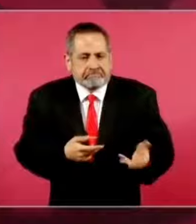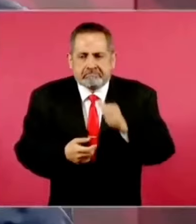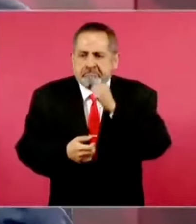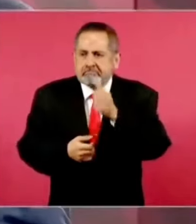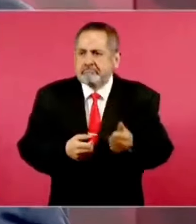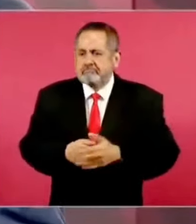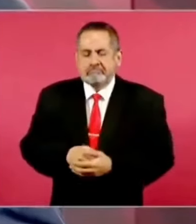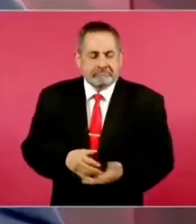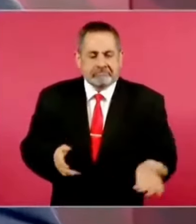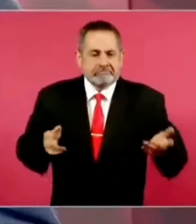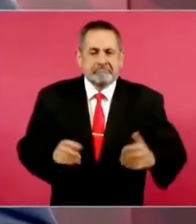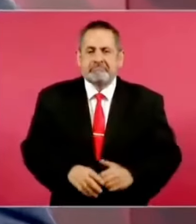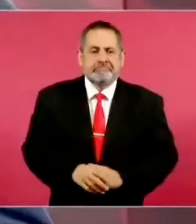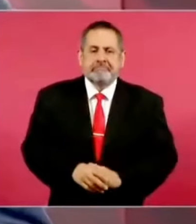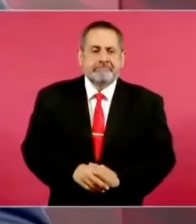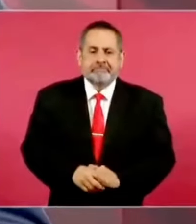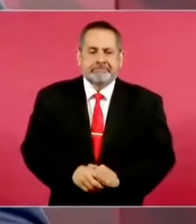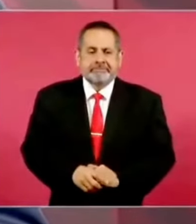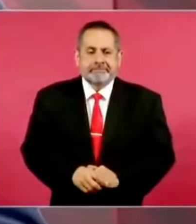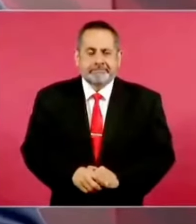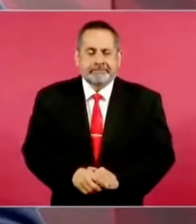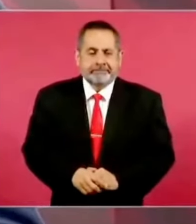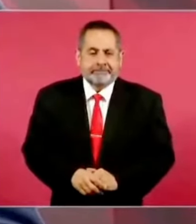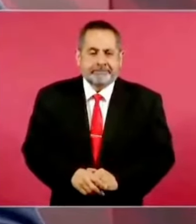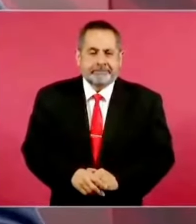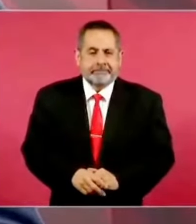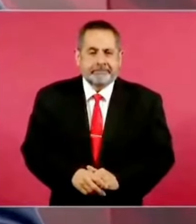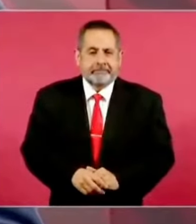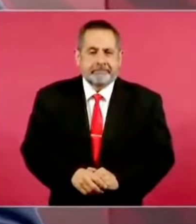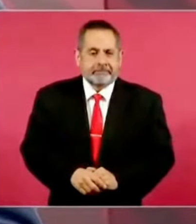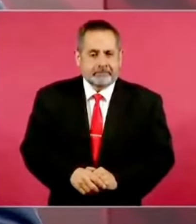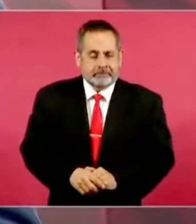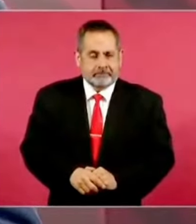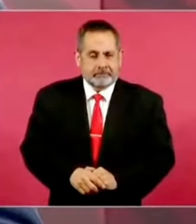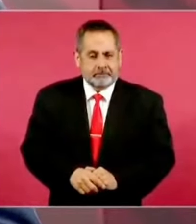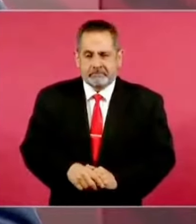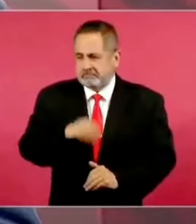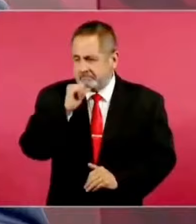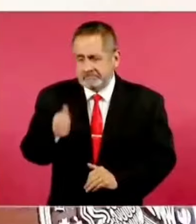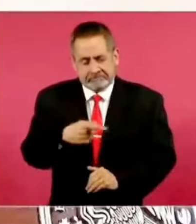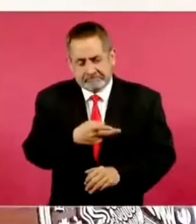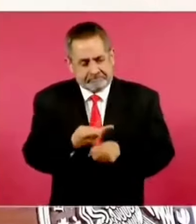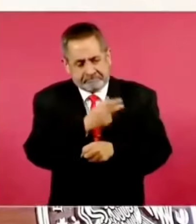nada, nada,